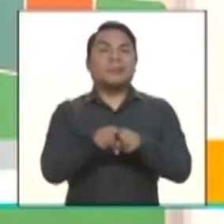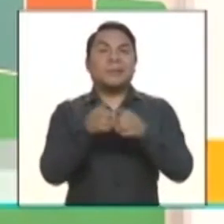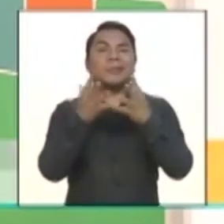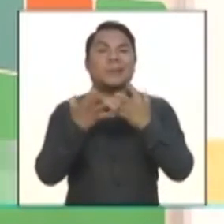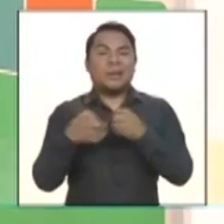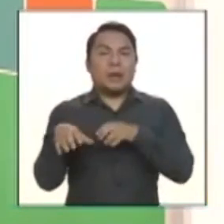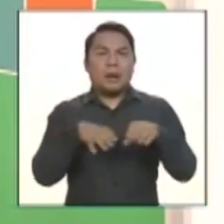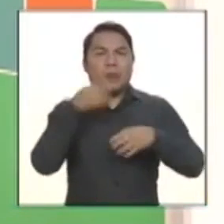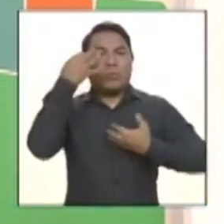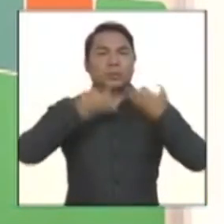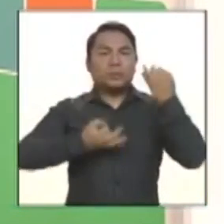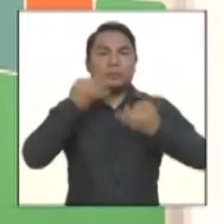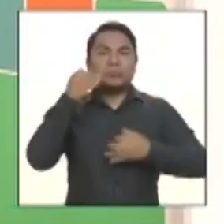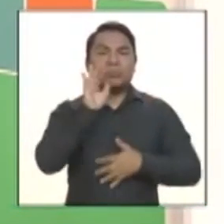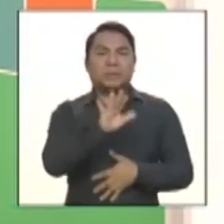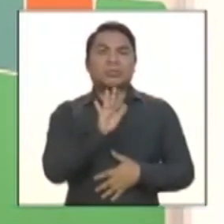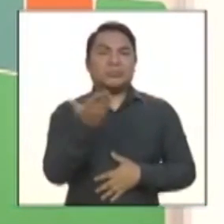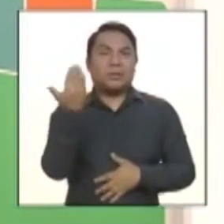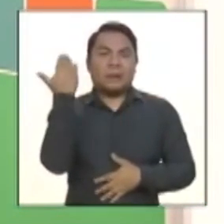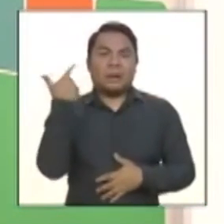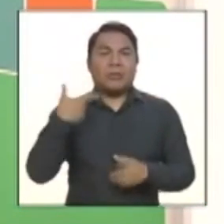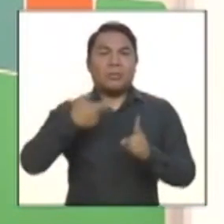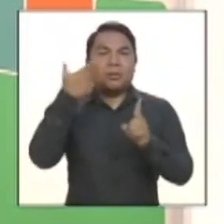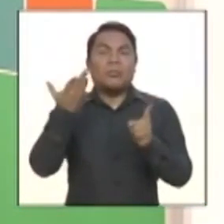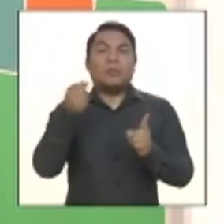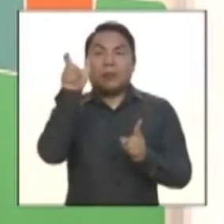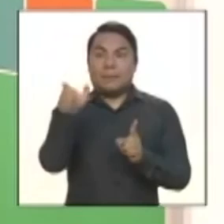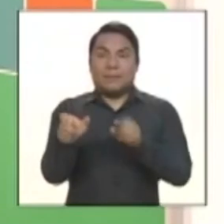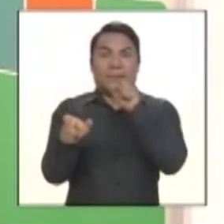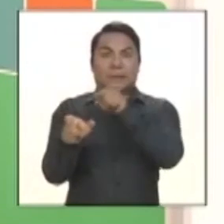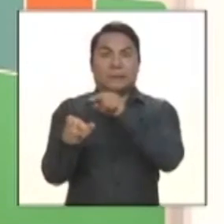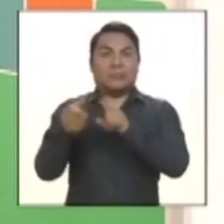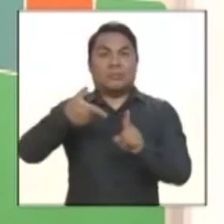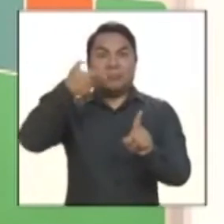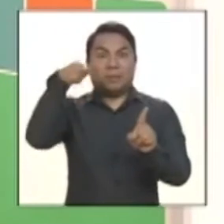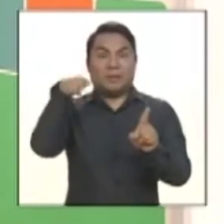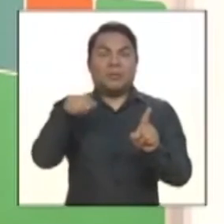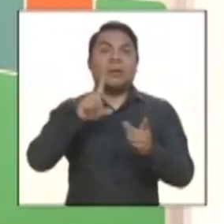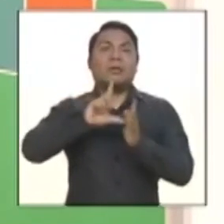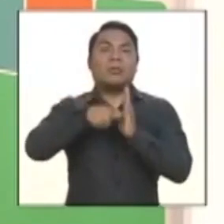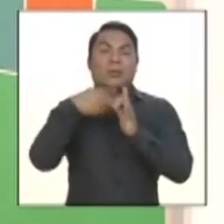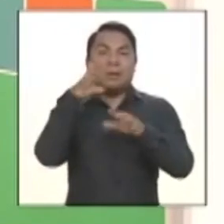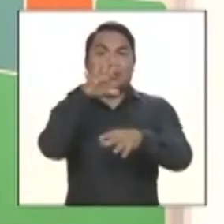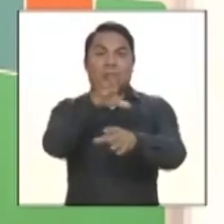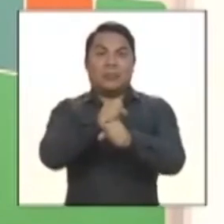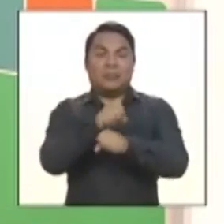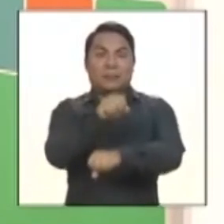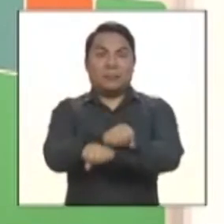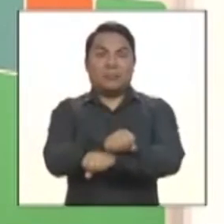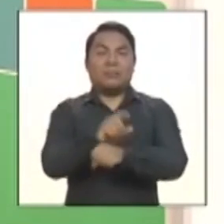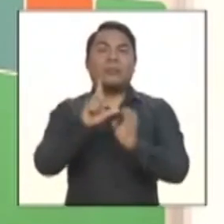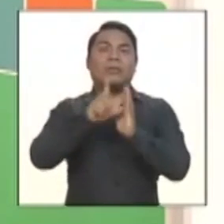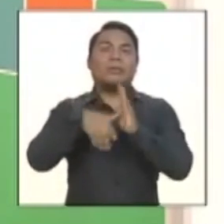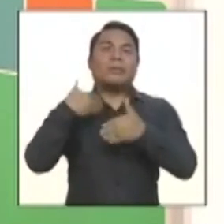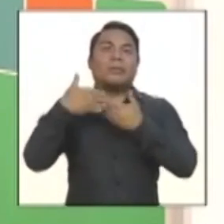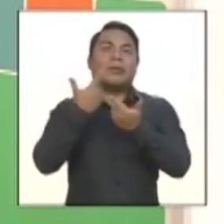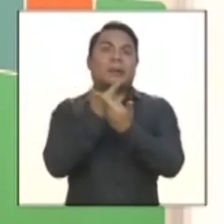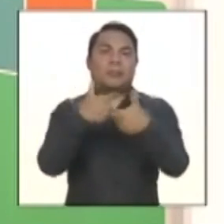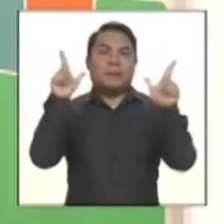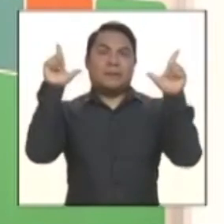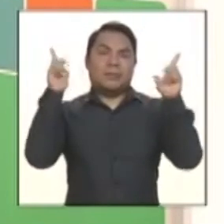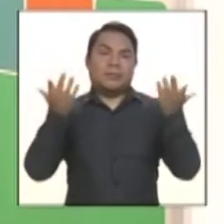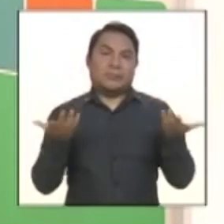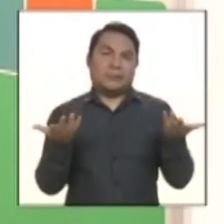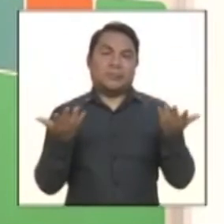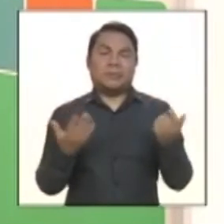justicia con su caso porque la persona que le disparó luego de ser detenida fue dada en libertad.